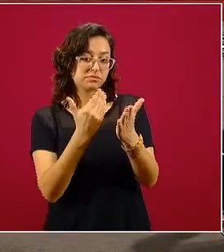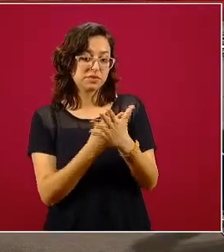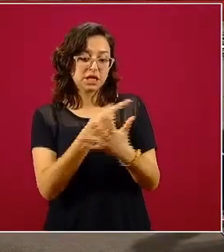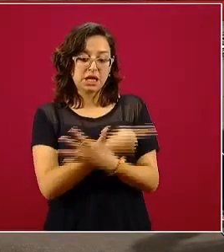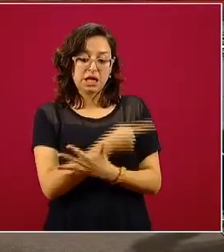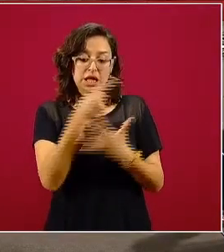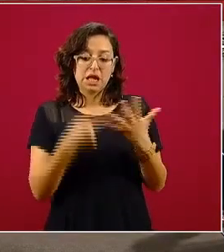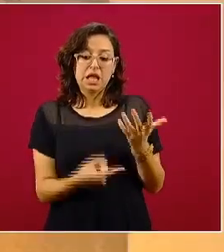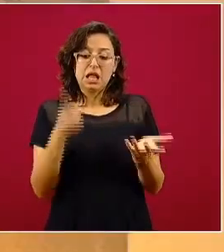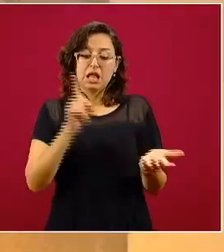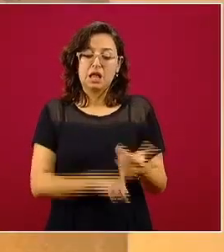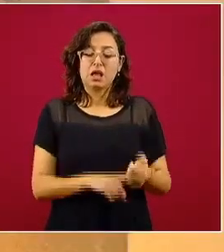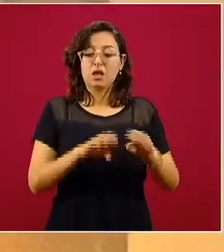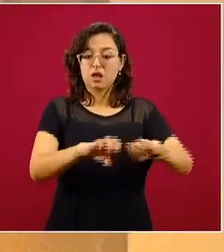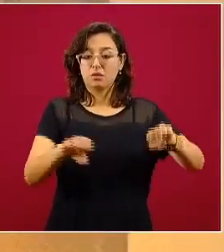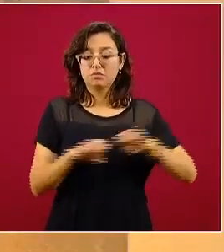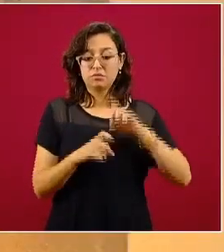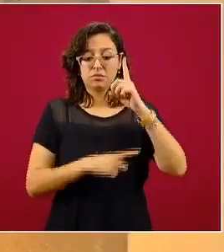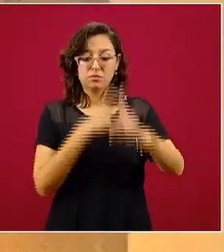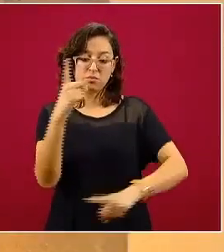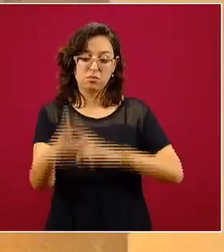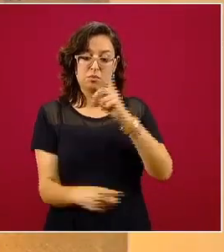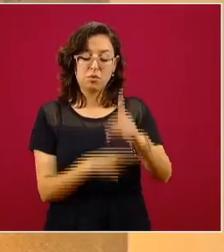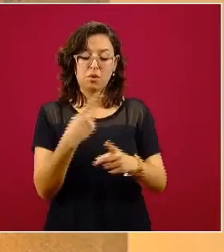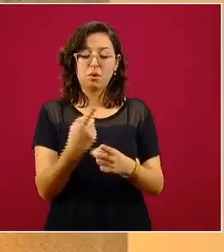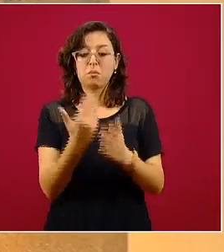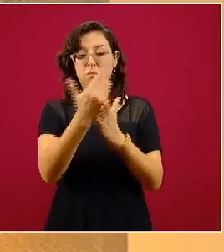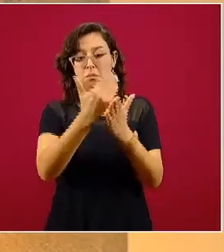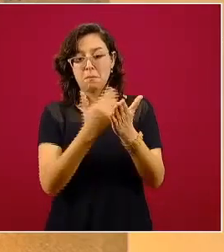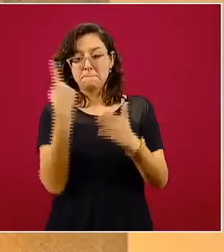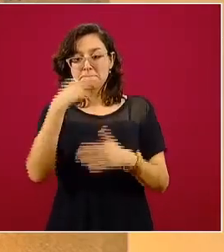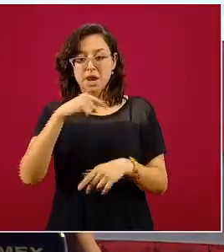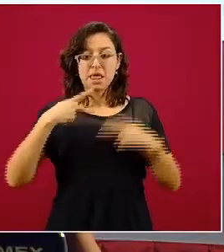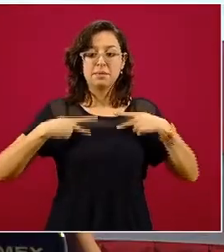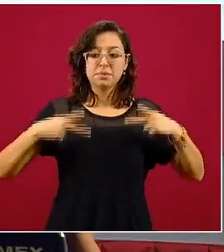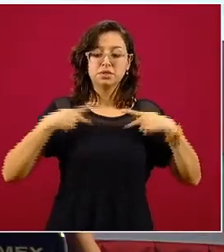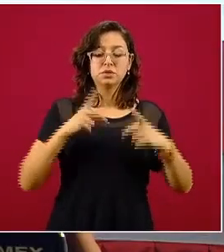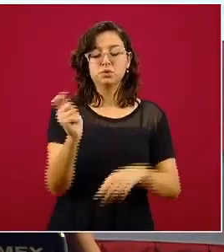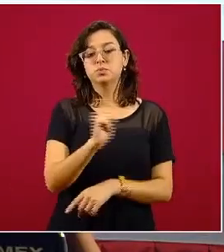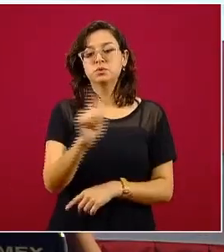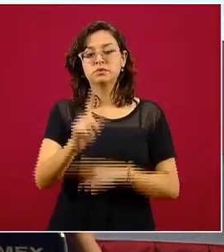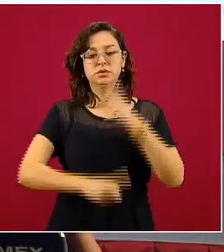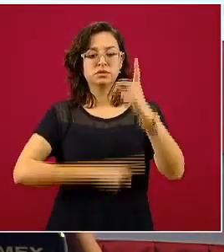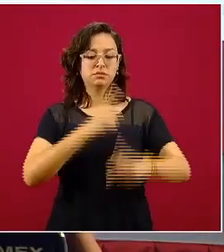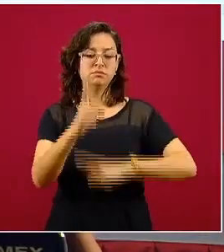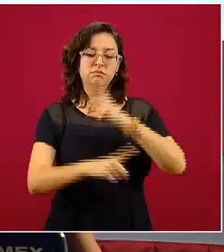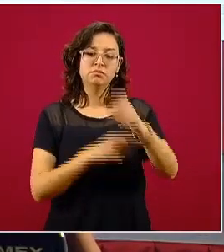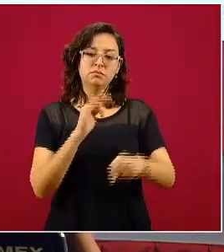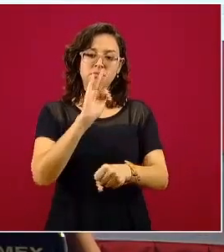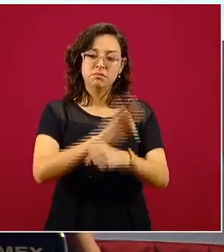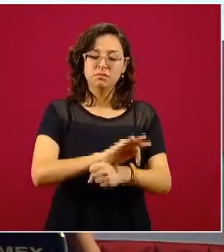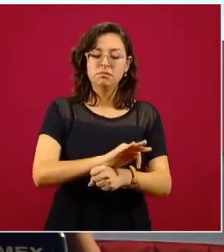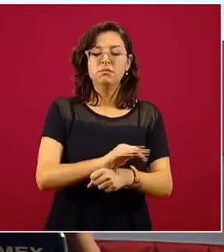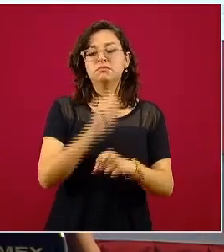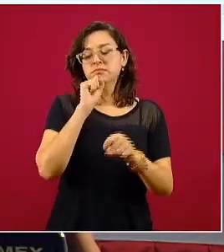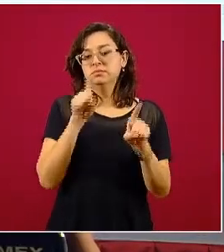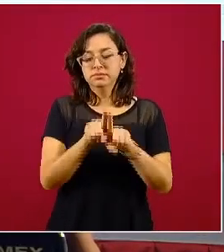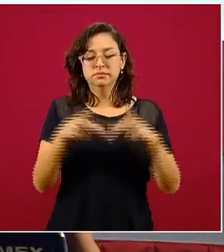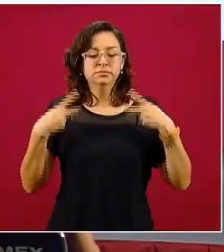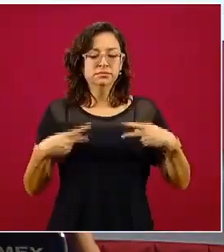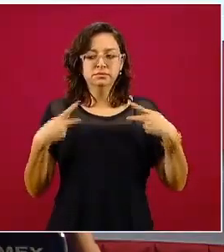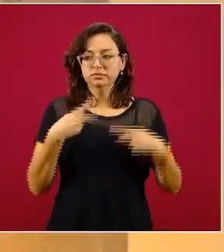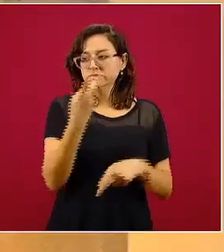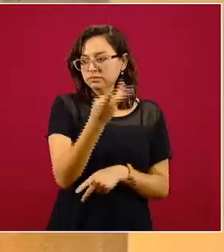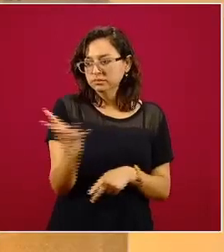mismas ligas han definido para proteger a sus deportistas, a sus equipos técnicos o aquellos que en su